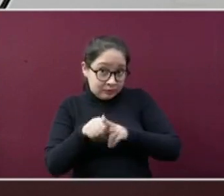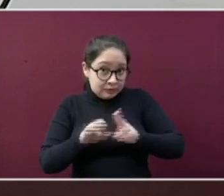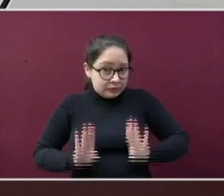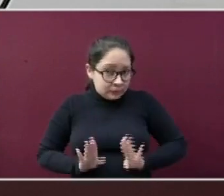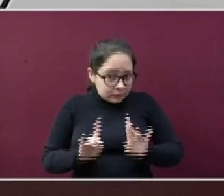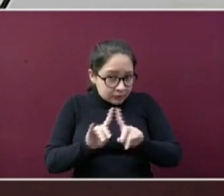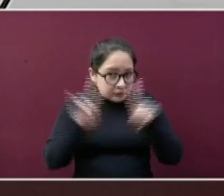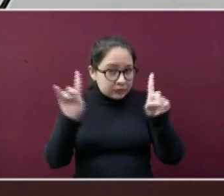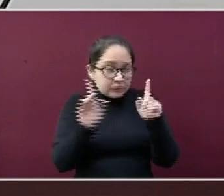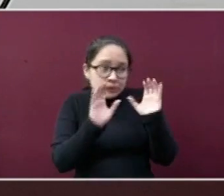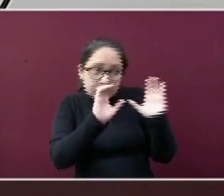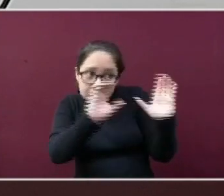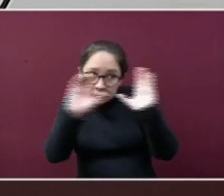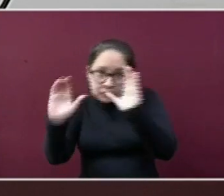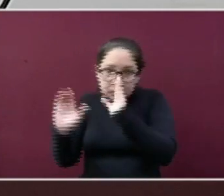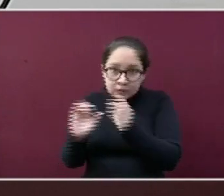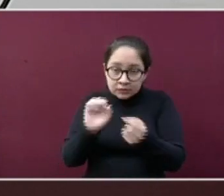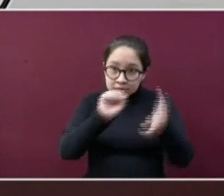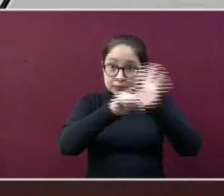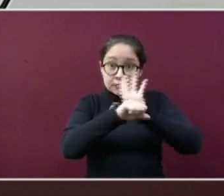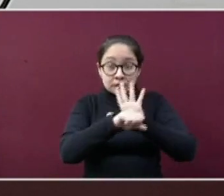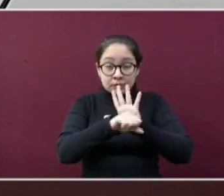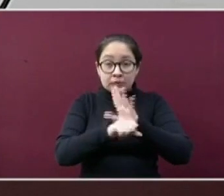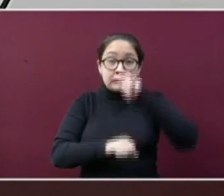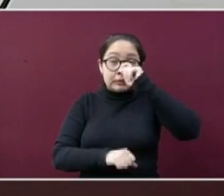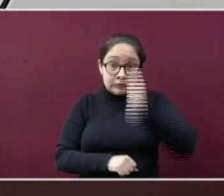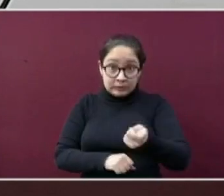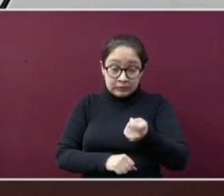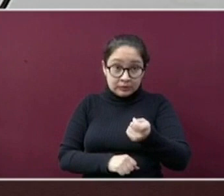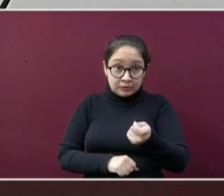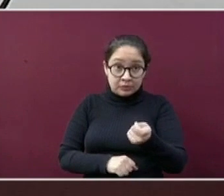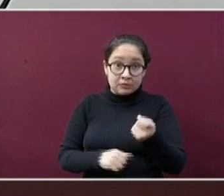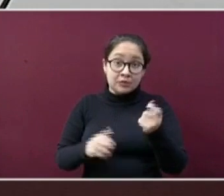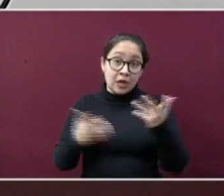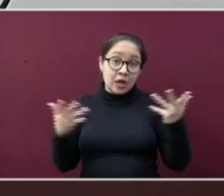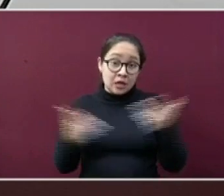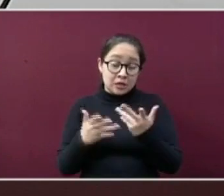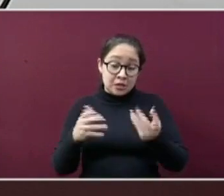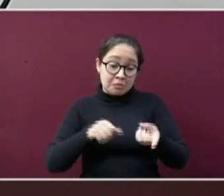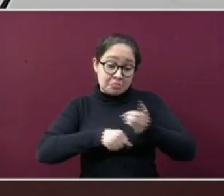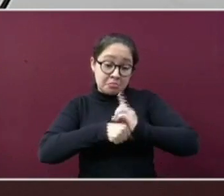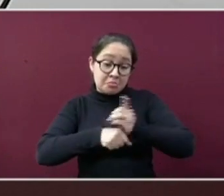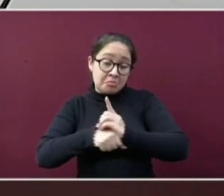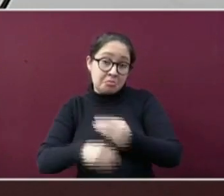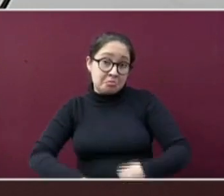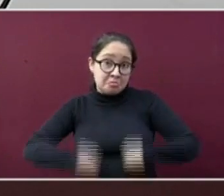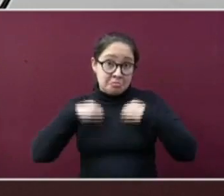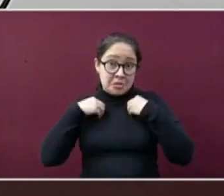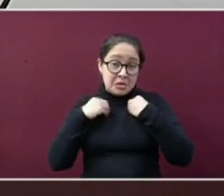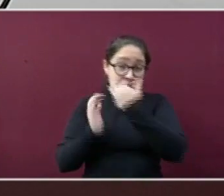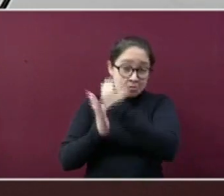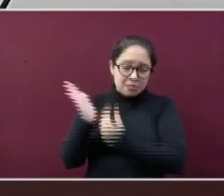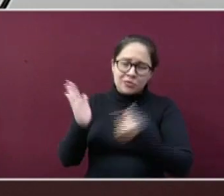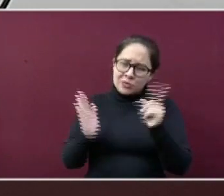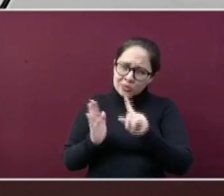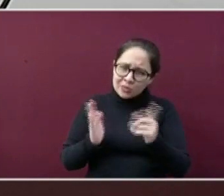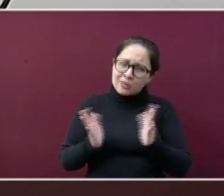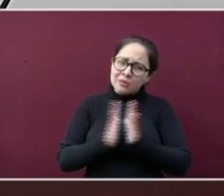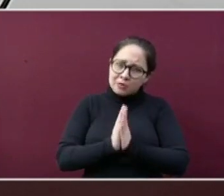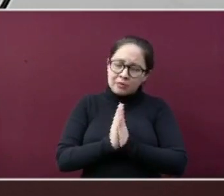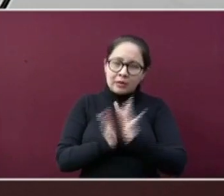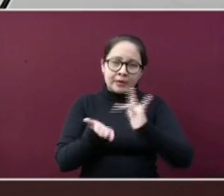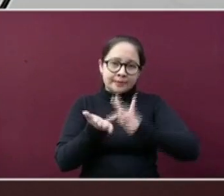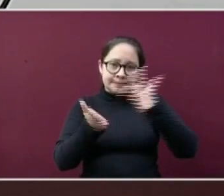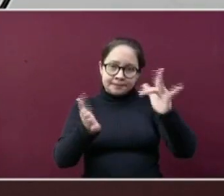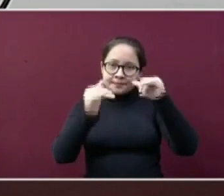en la que el coronavirus no nos limite la vida diaria. Como siempre, agradezco